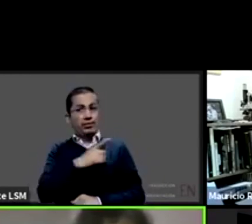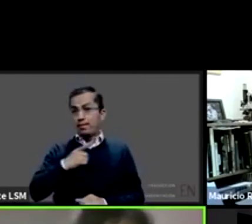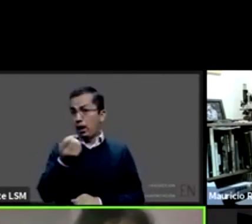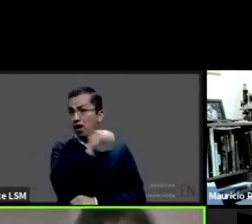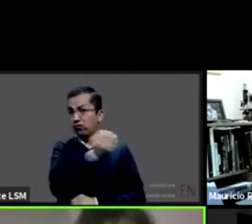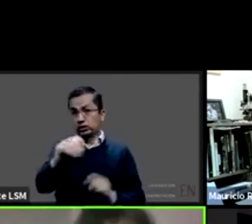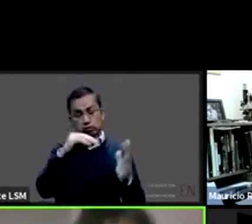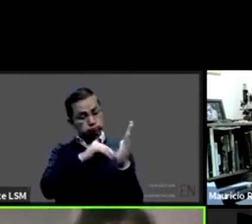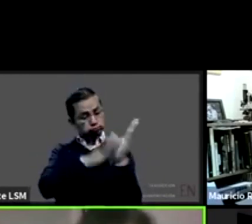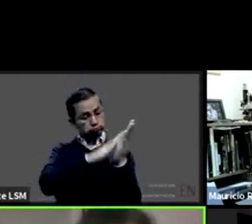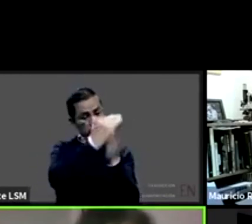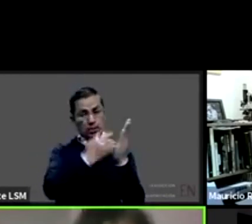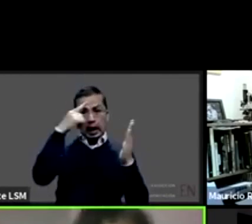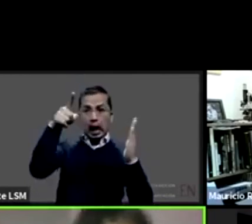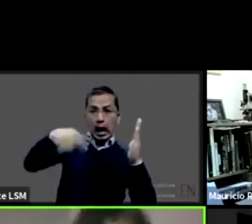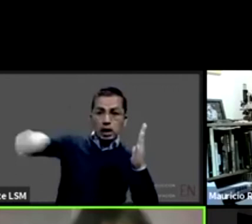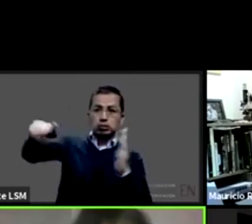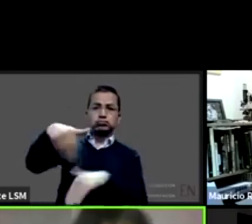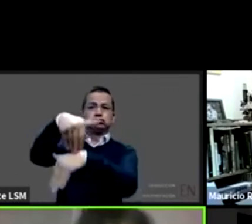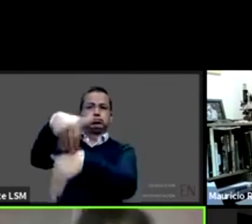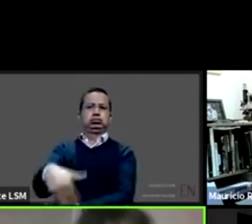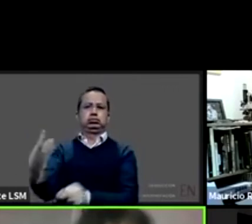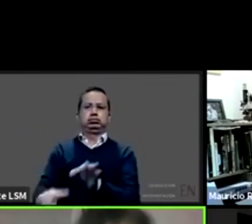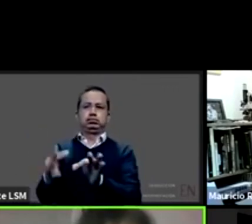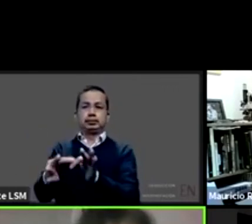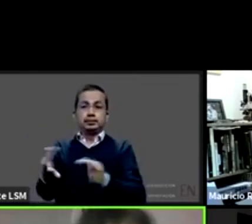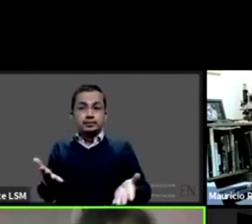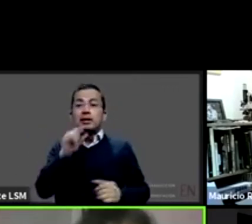hospitales porque esta visión